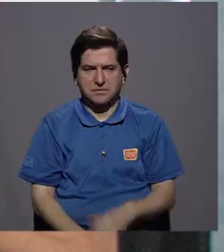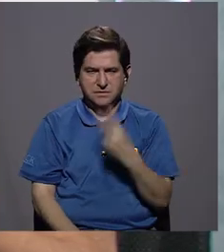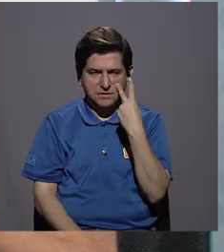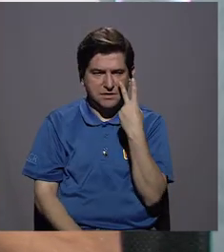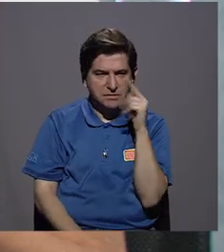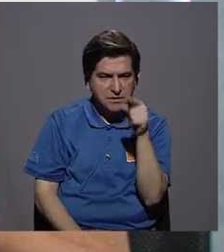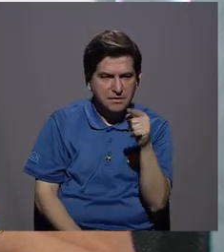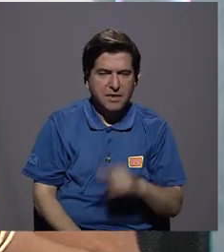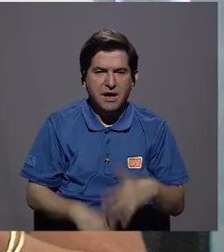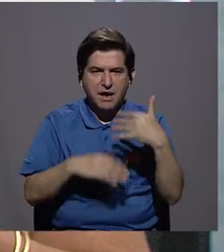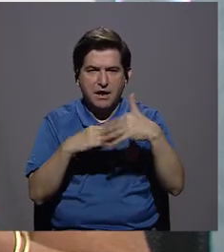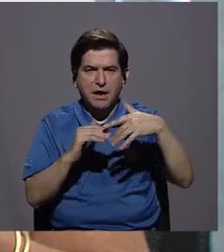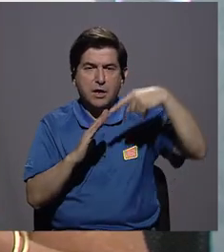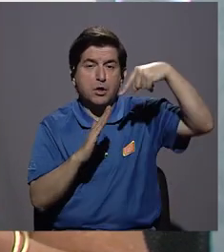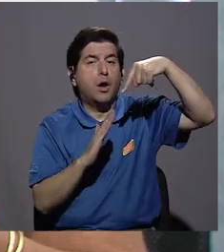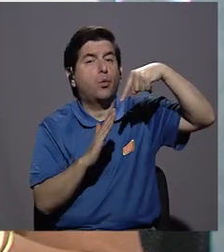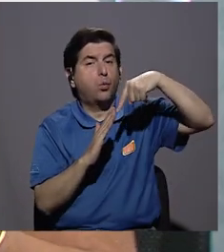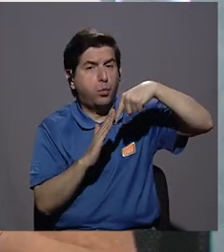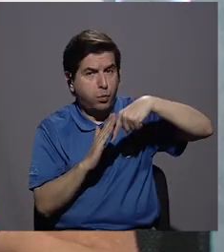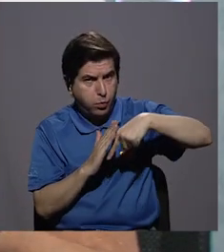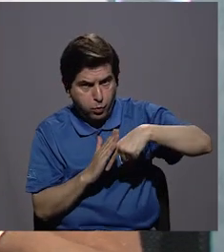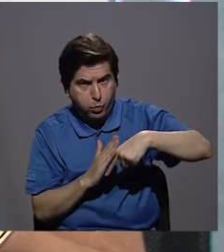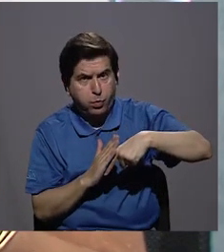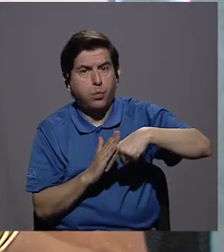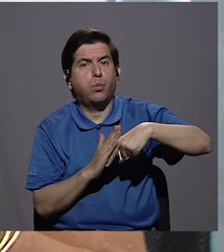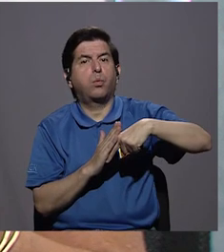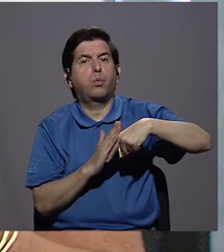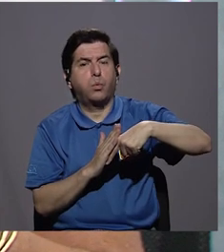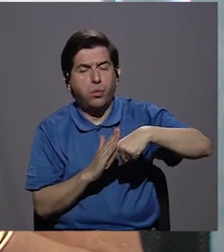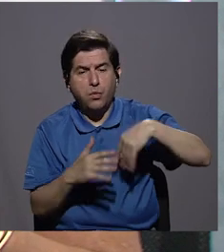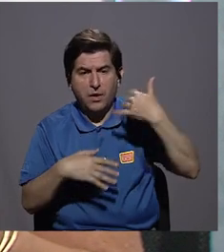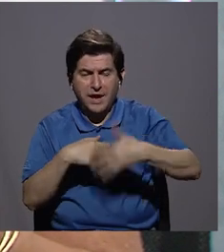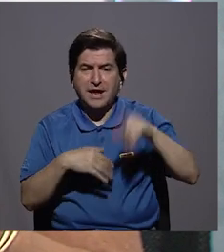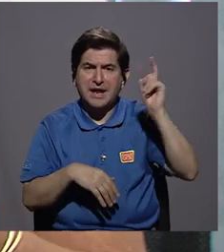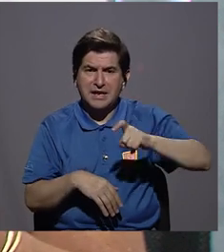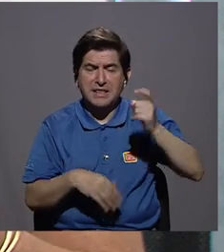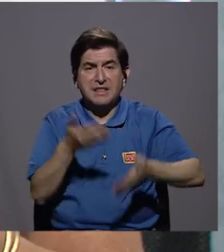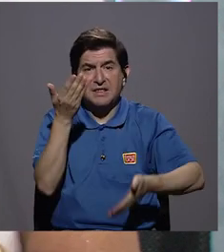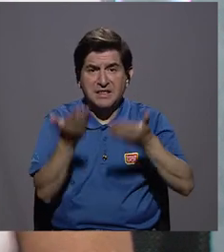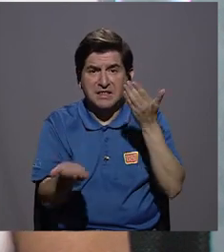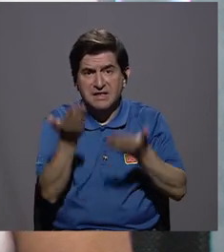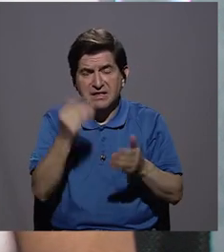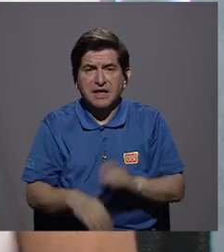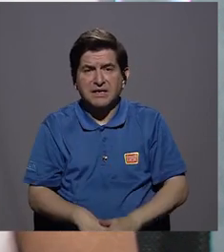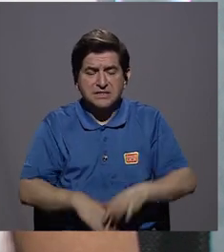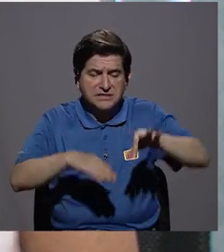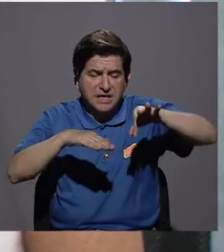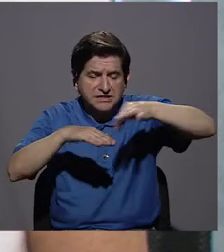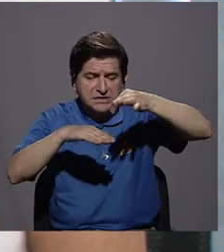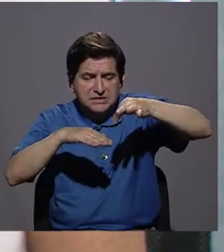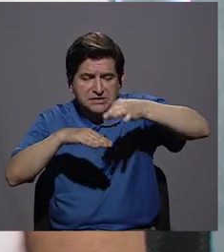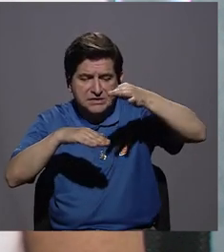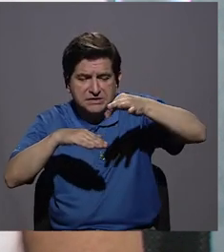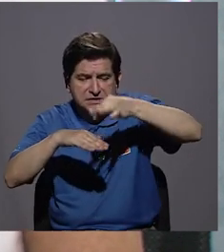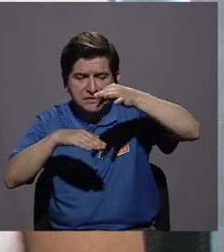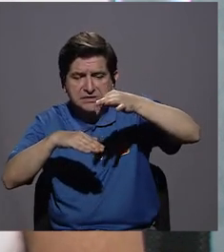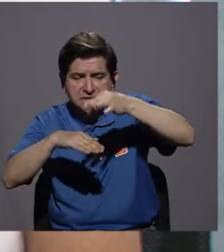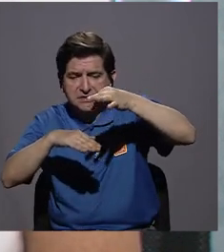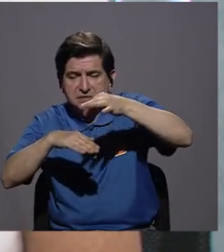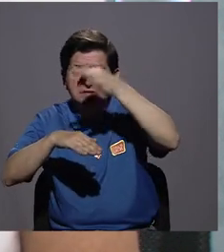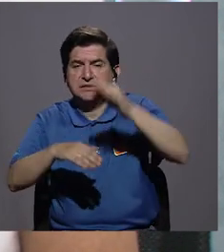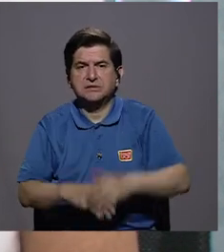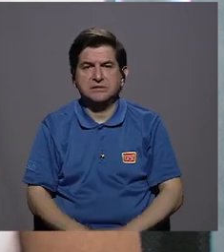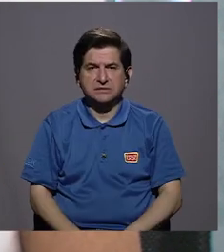de que la herida es una herida profunda, porque ya vemos de que es una herida que necesita de repente hasta unos puntitos de sutura,